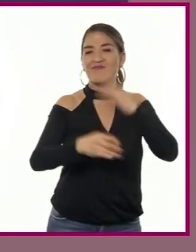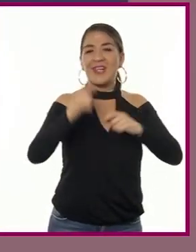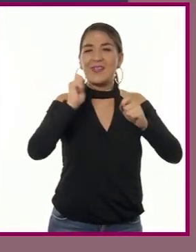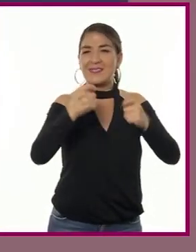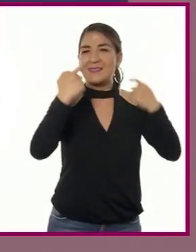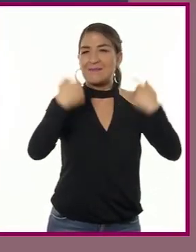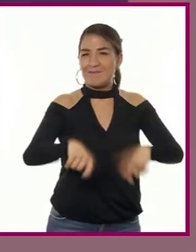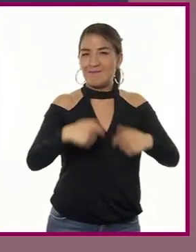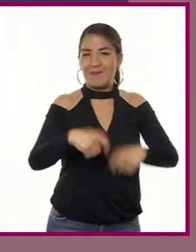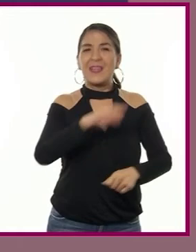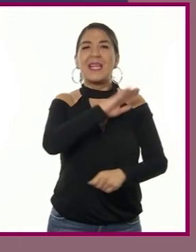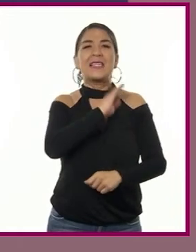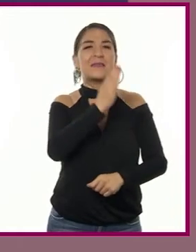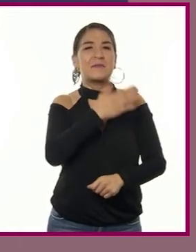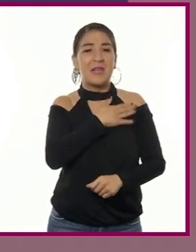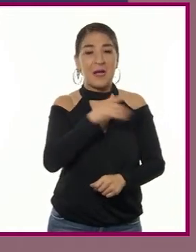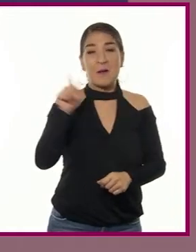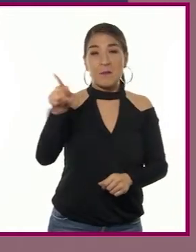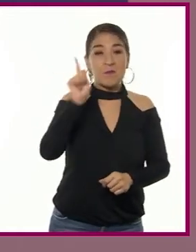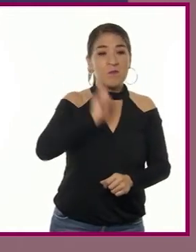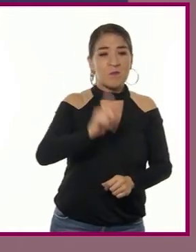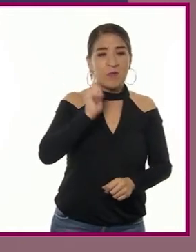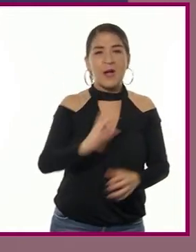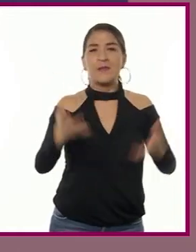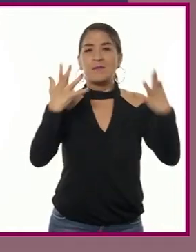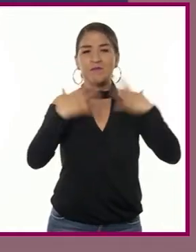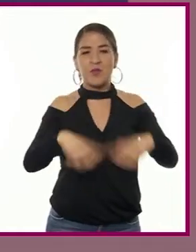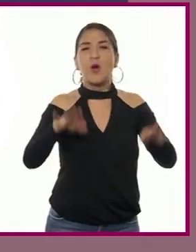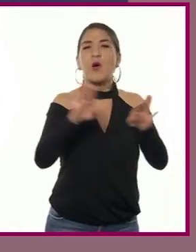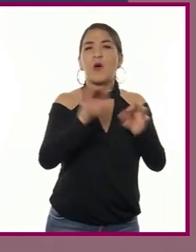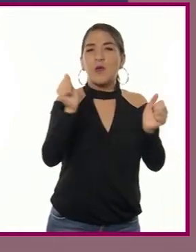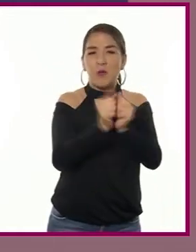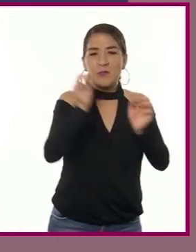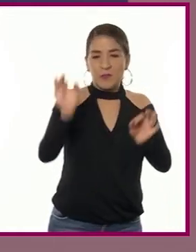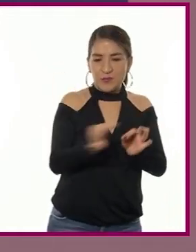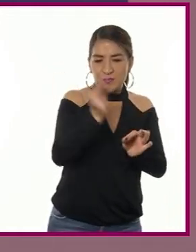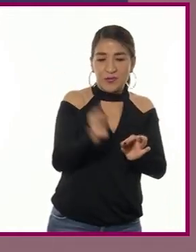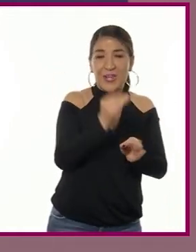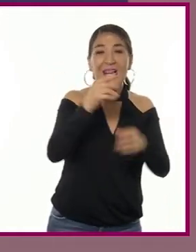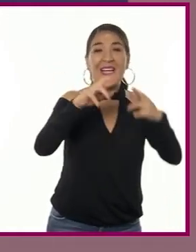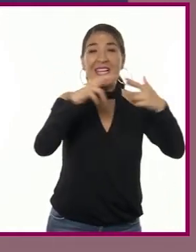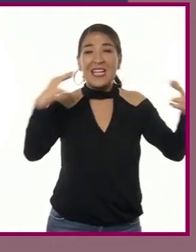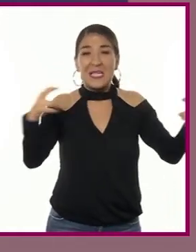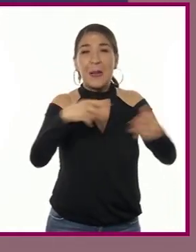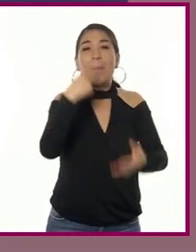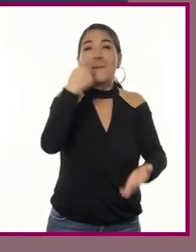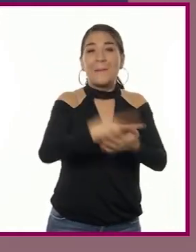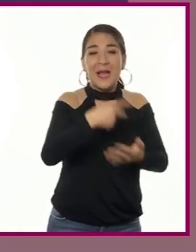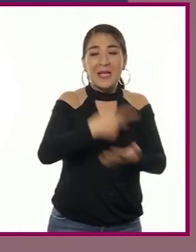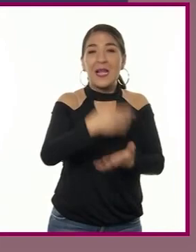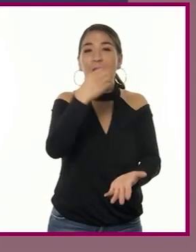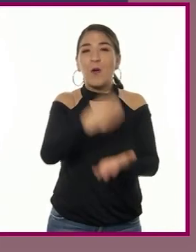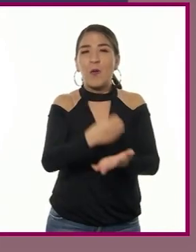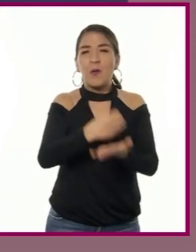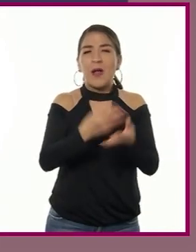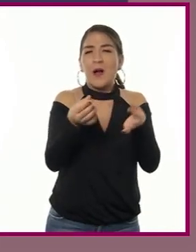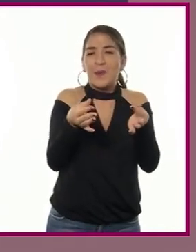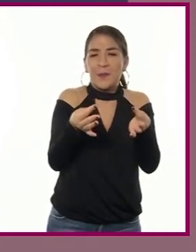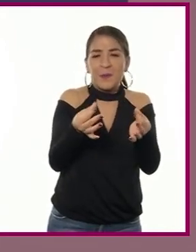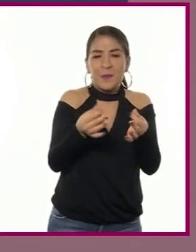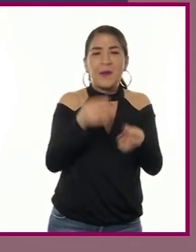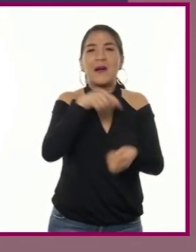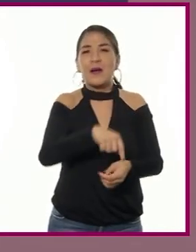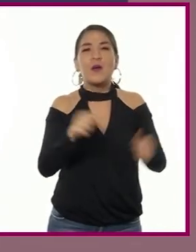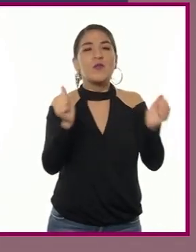Para las mujeres, se hicieron vestidos bordados con hilos de plata y oro en seda. Cada uno